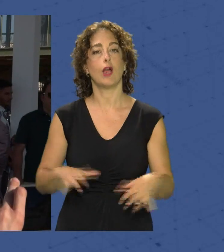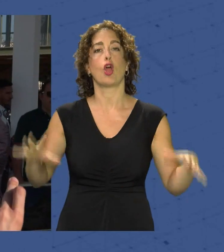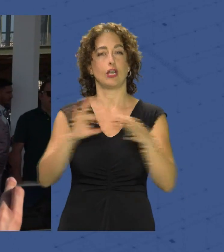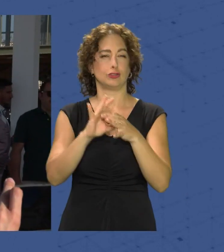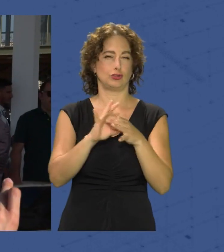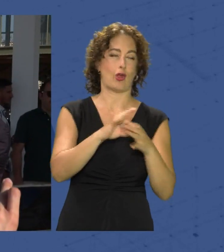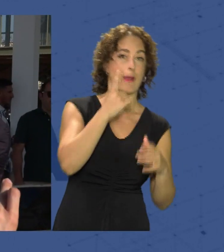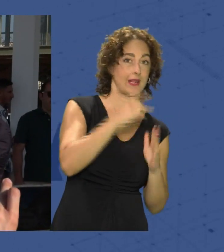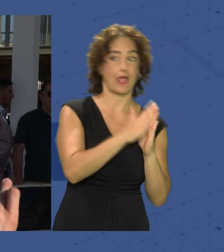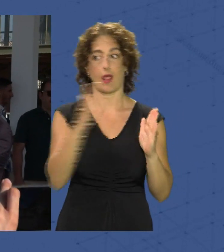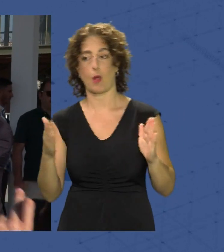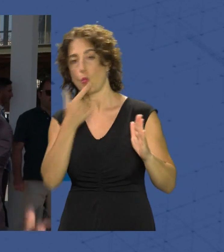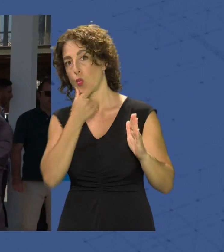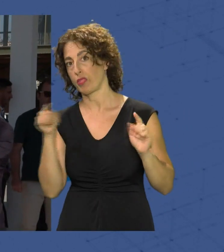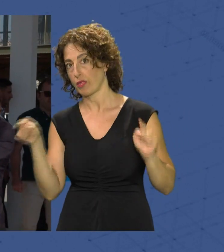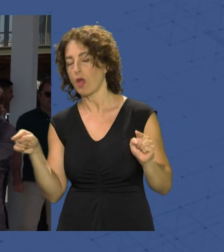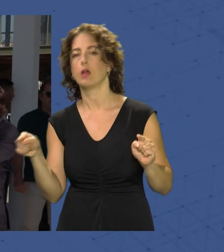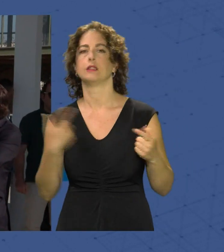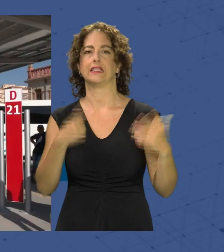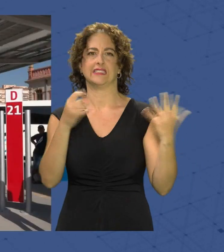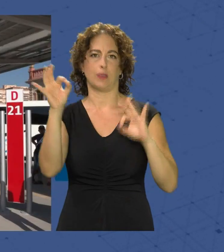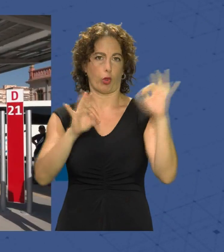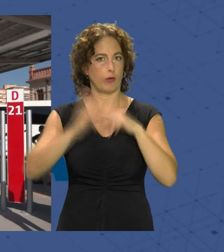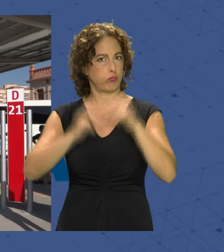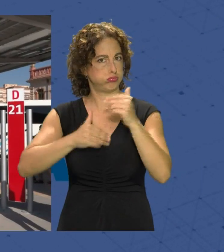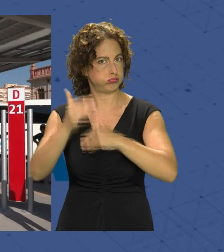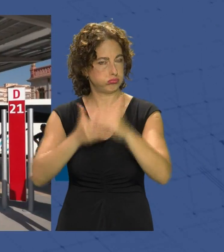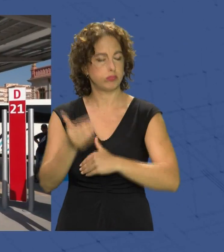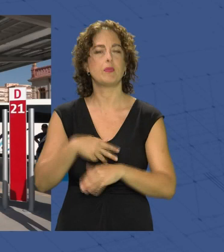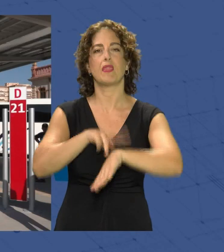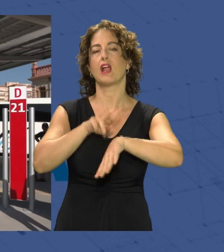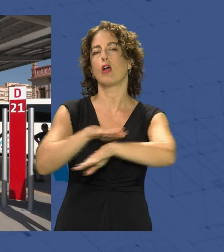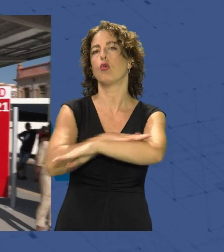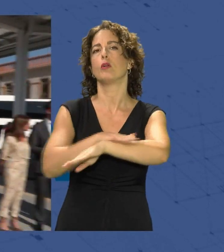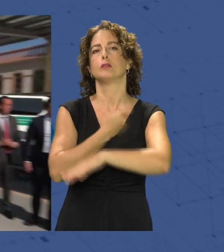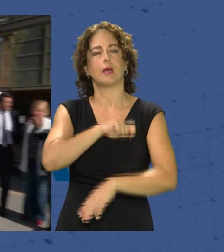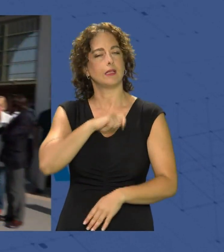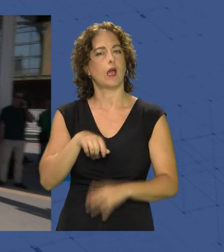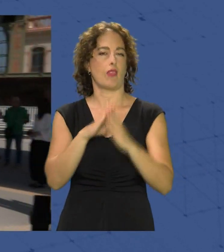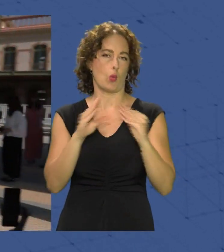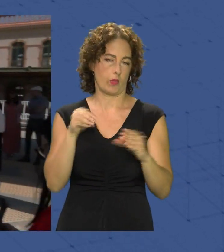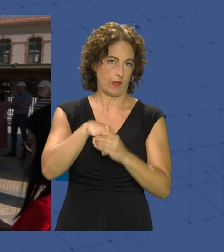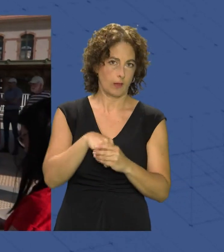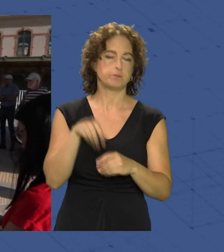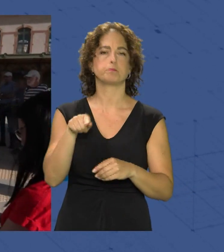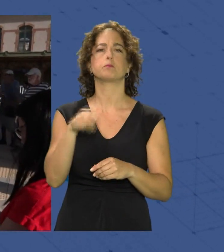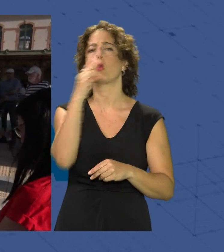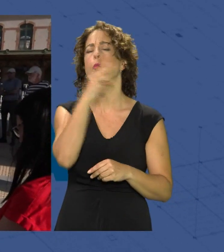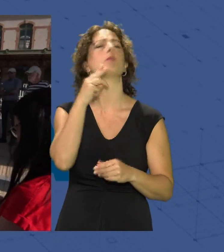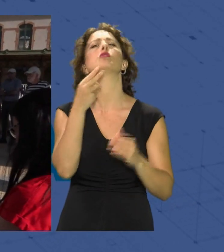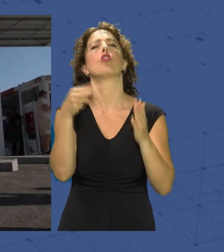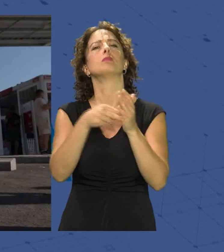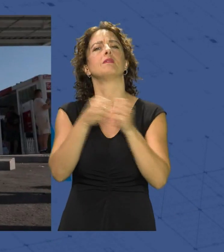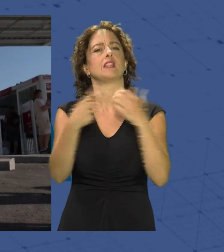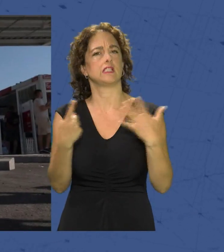Almería-Murcia el 60%. Para el delegado del Gobierno de España en Andalucía, el compromiso de 2026 como